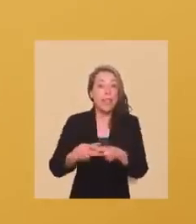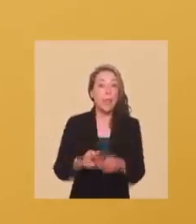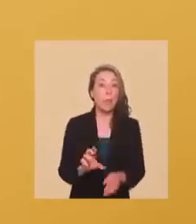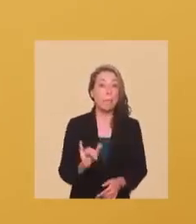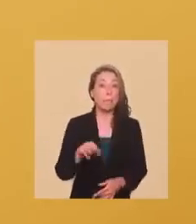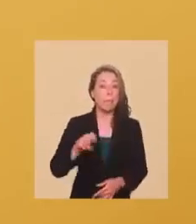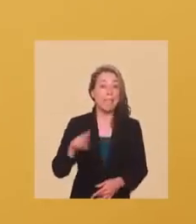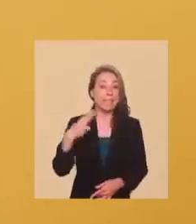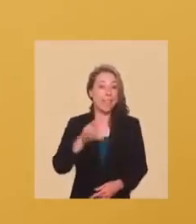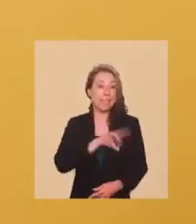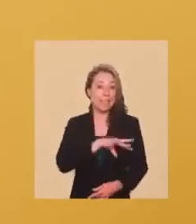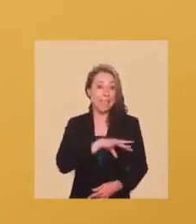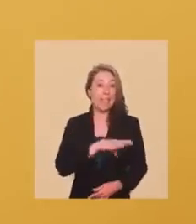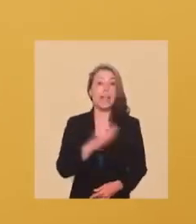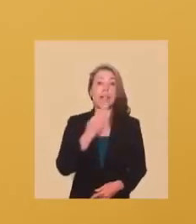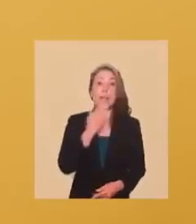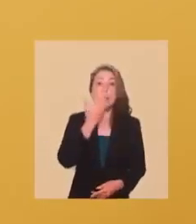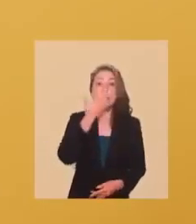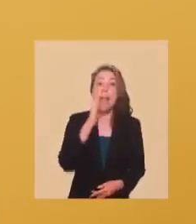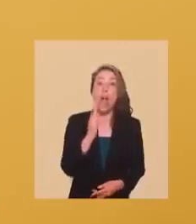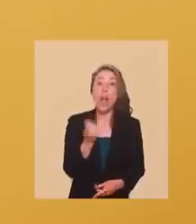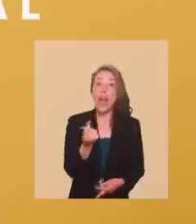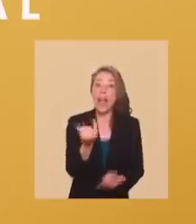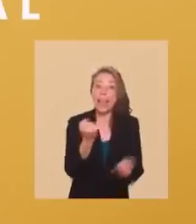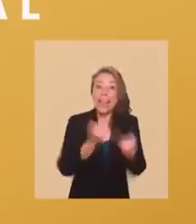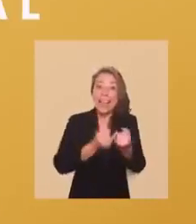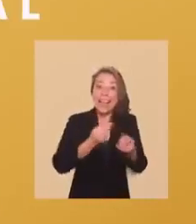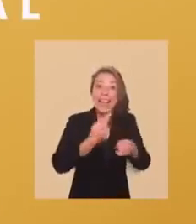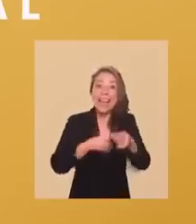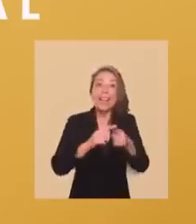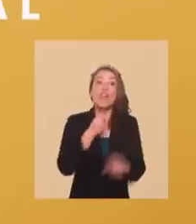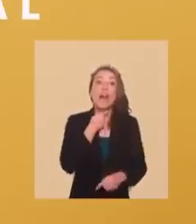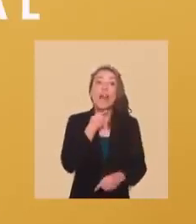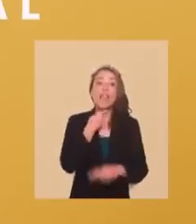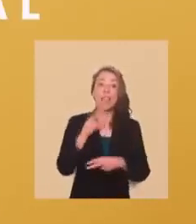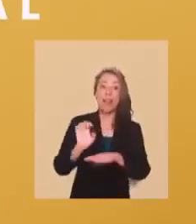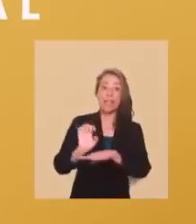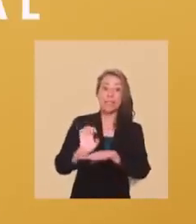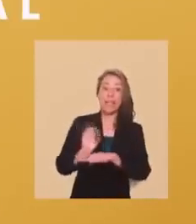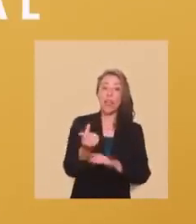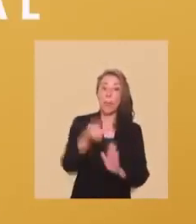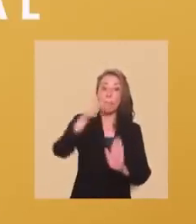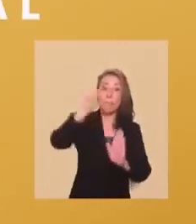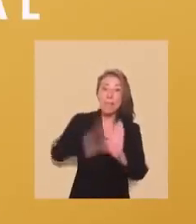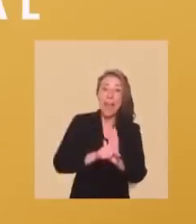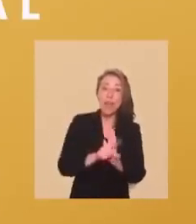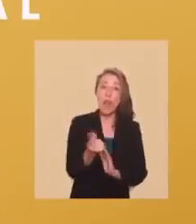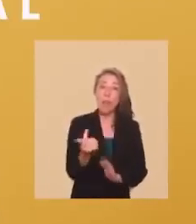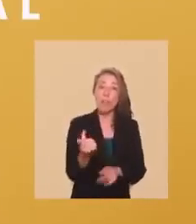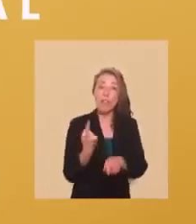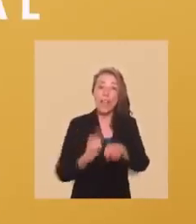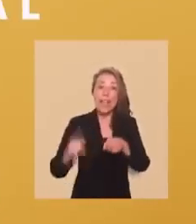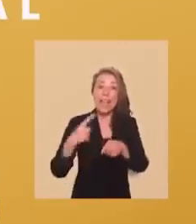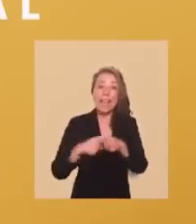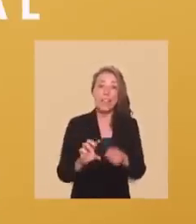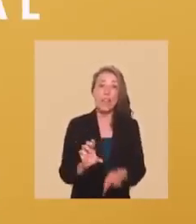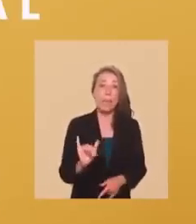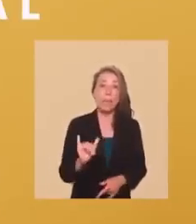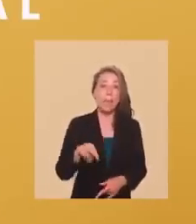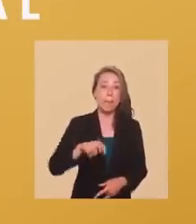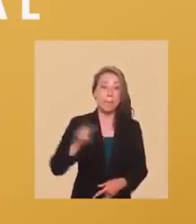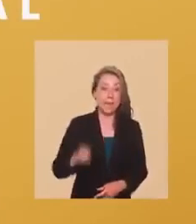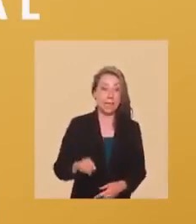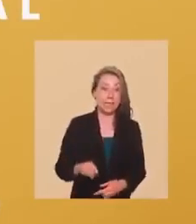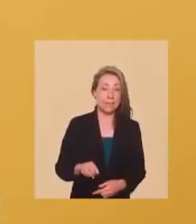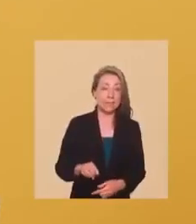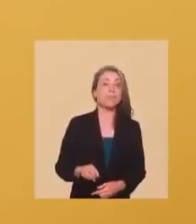apoyo técnico a las pymes en Chile. Vamos a mejorar el acceso al crédito con una garantía estatal que rebaje el precio de los